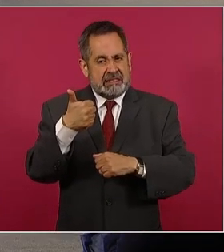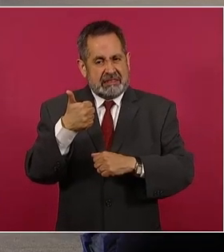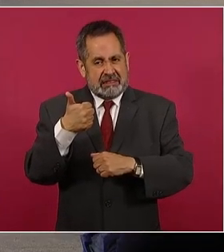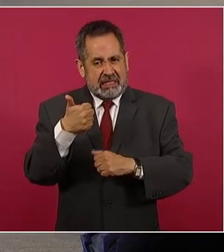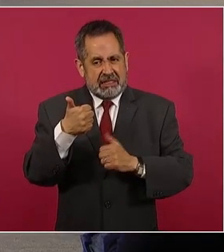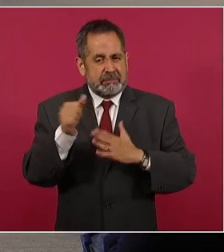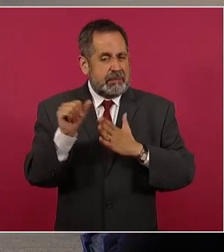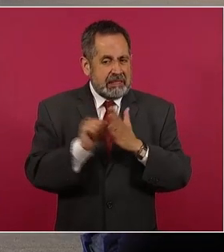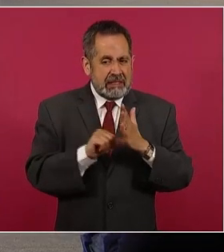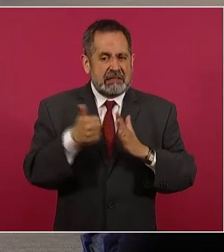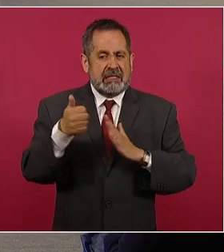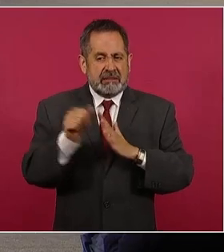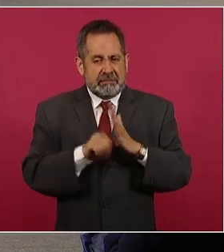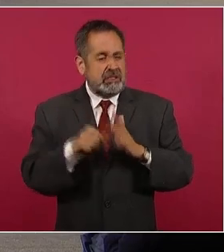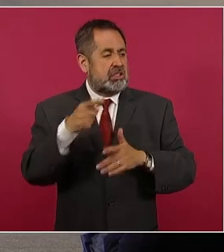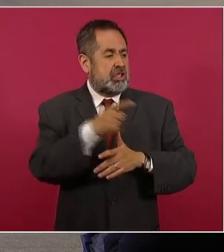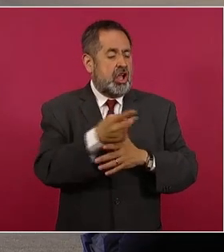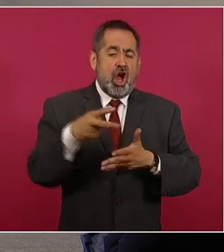rendía su informe.